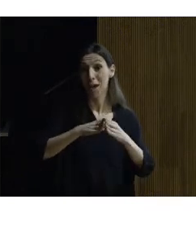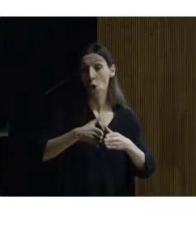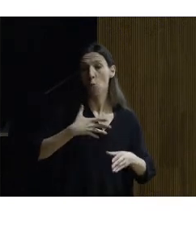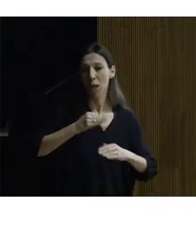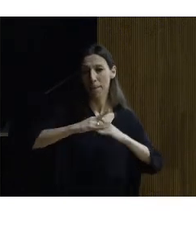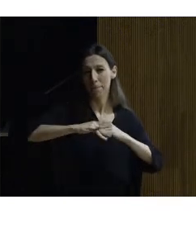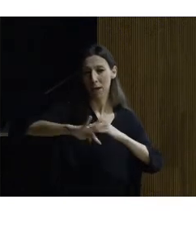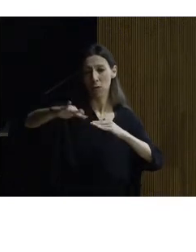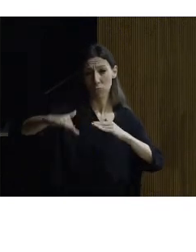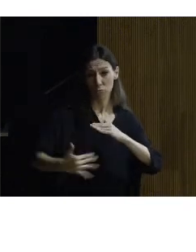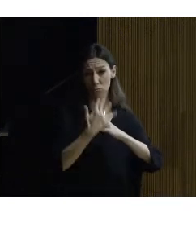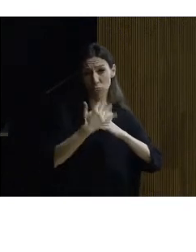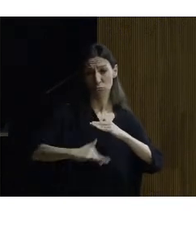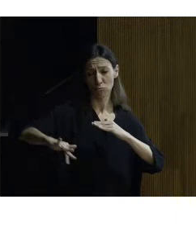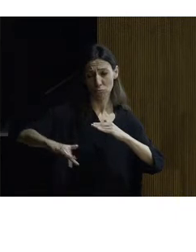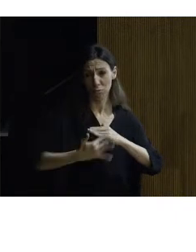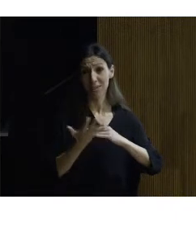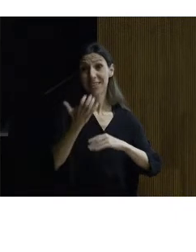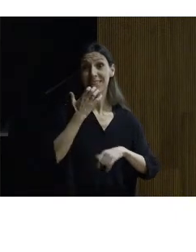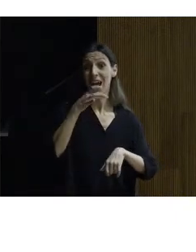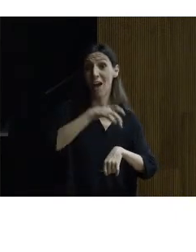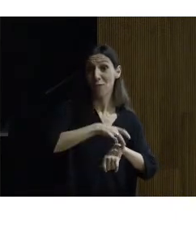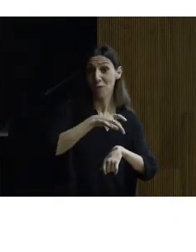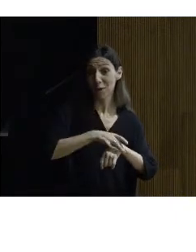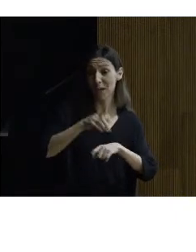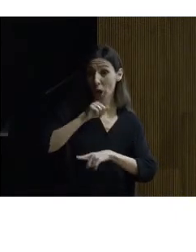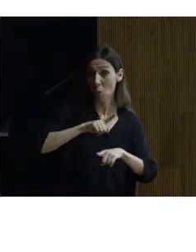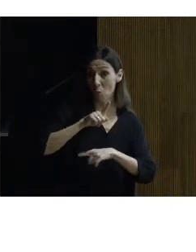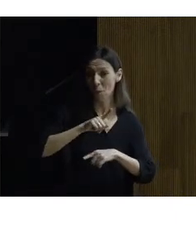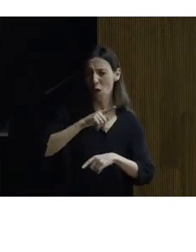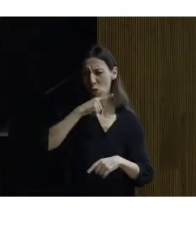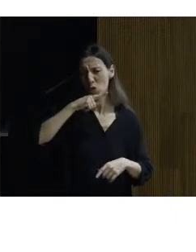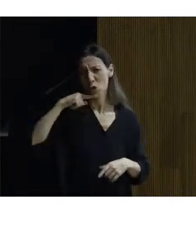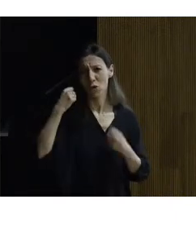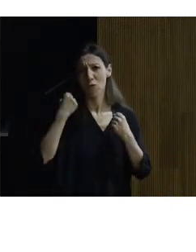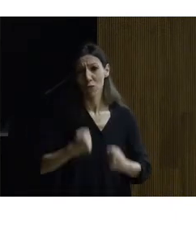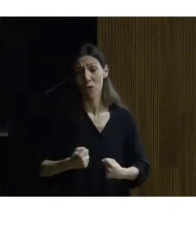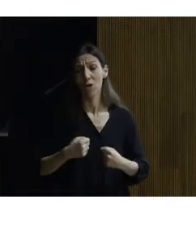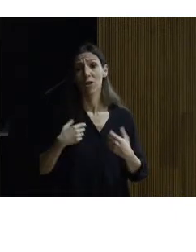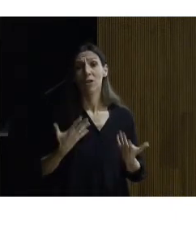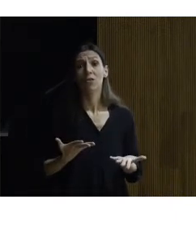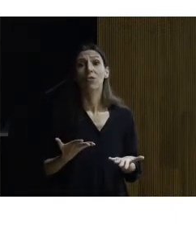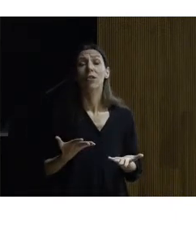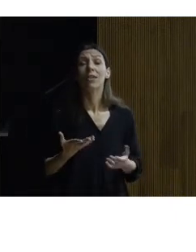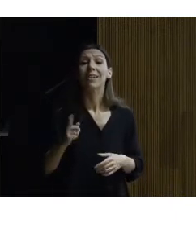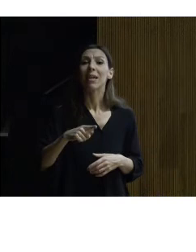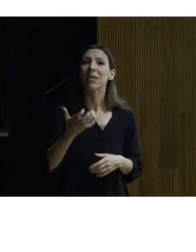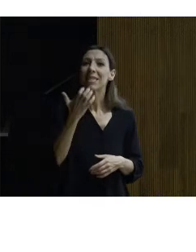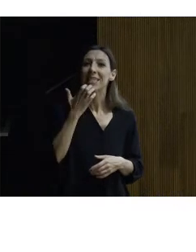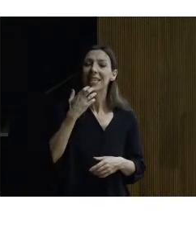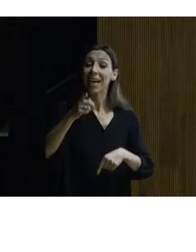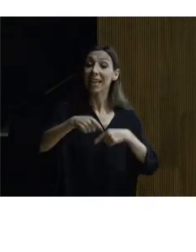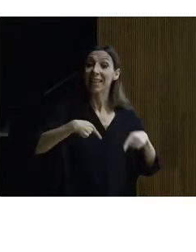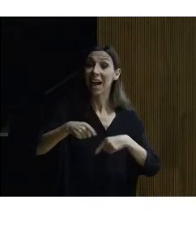resultan dolorosísimos a su vez para el transporte terrestre él se procuró no una